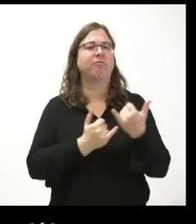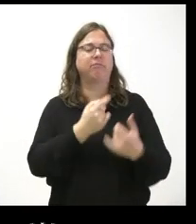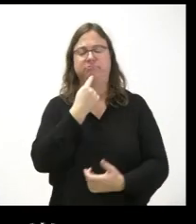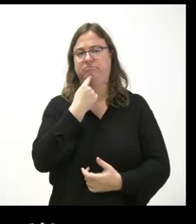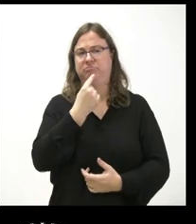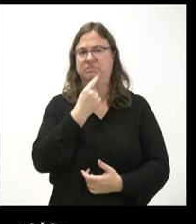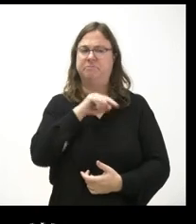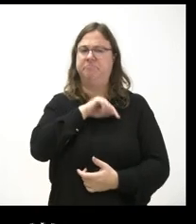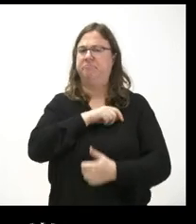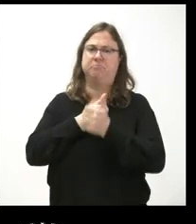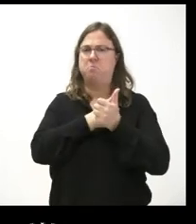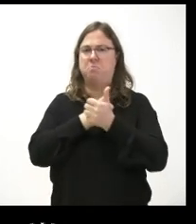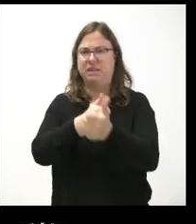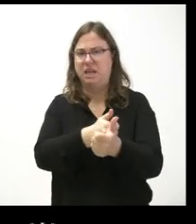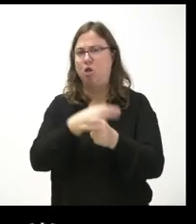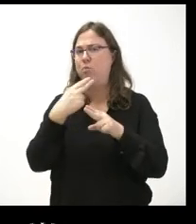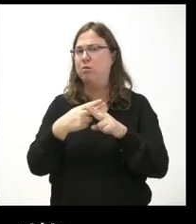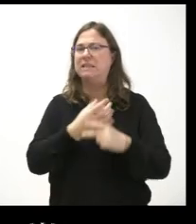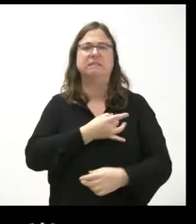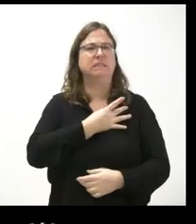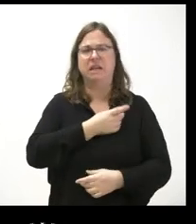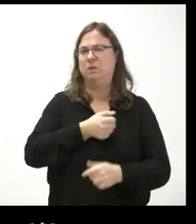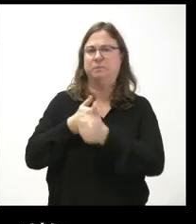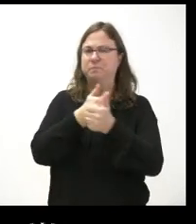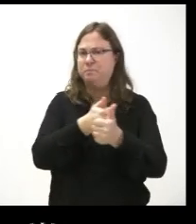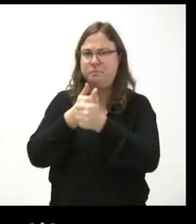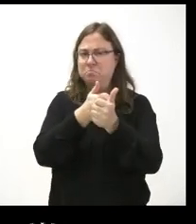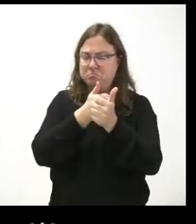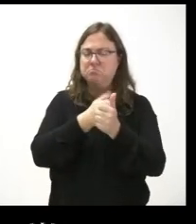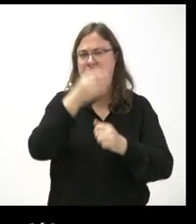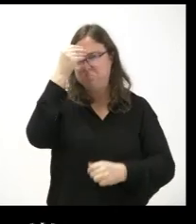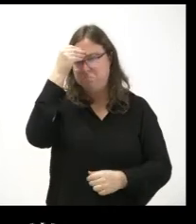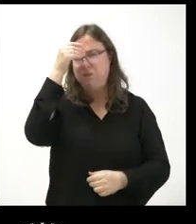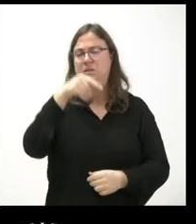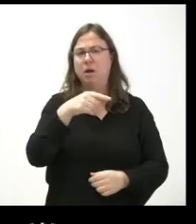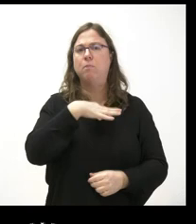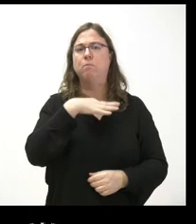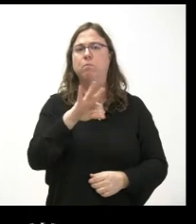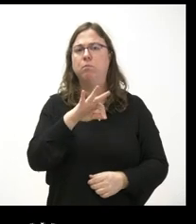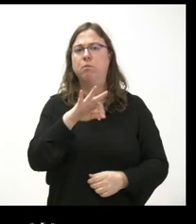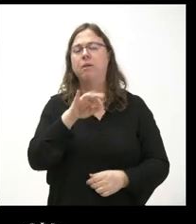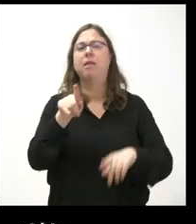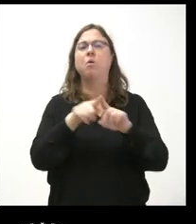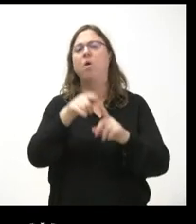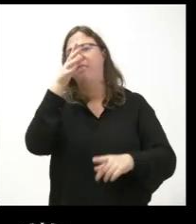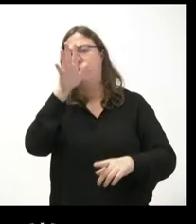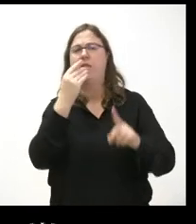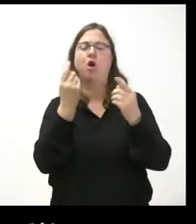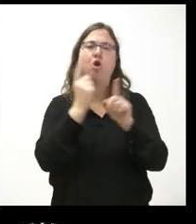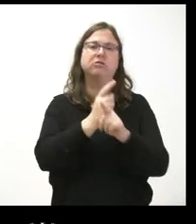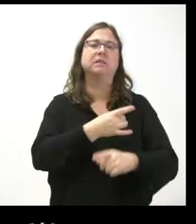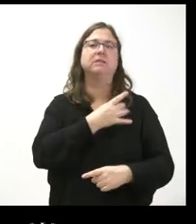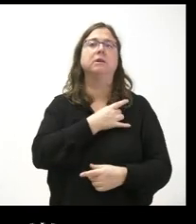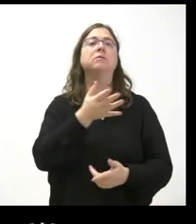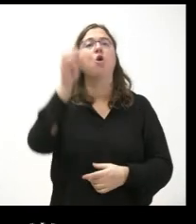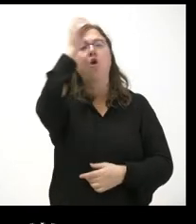perseguido políticamente por los sindicatos y que estudia la posibilidad de presentar una denuncia contra ellos no sé cuál es